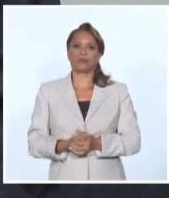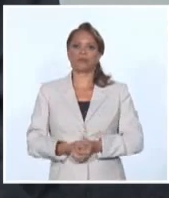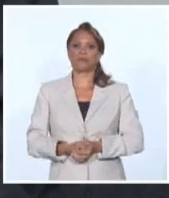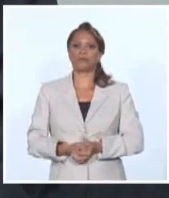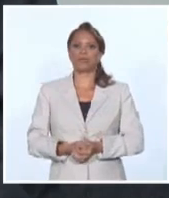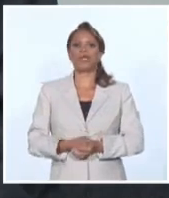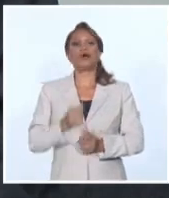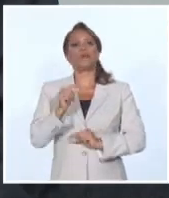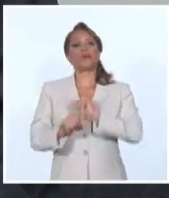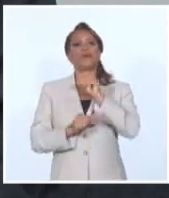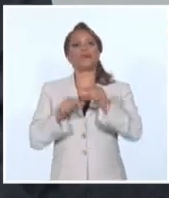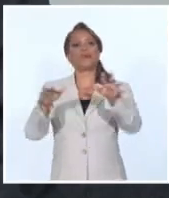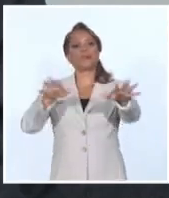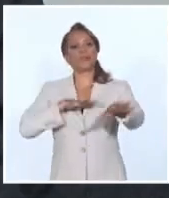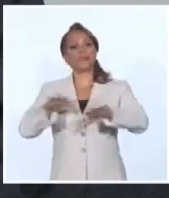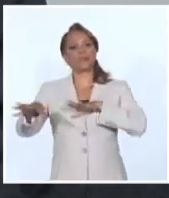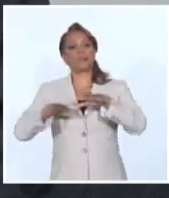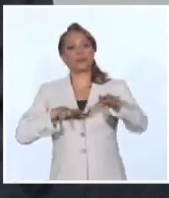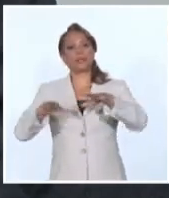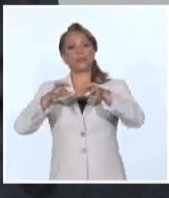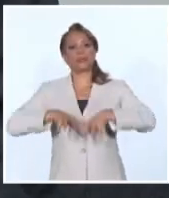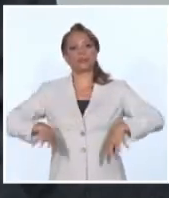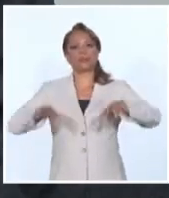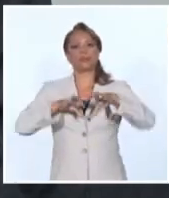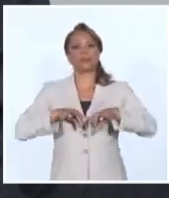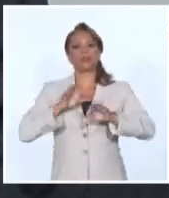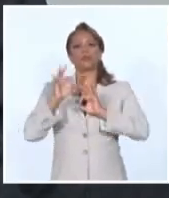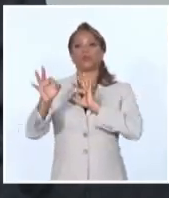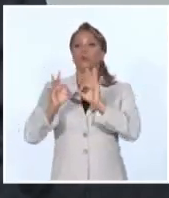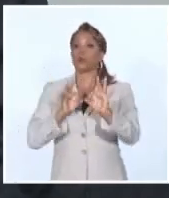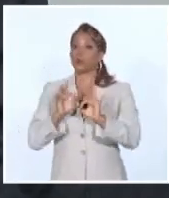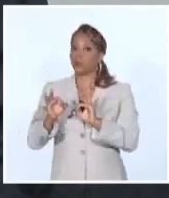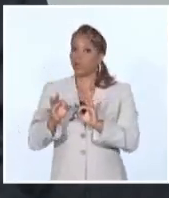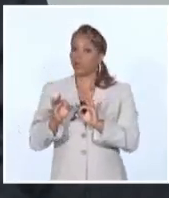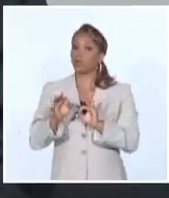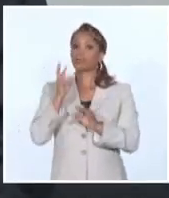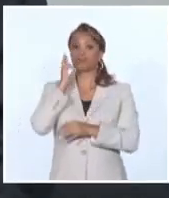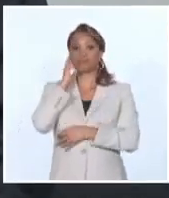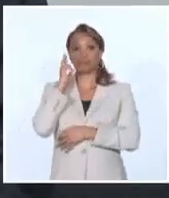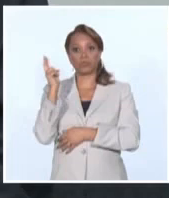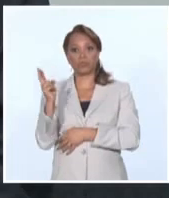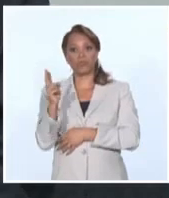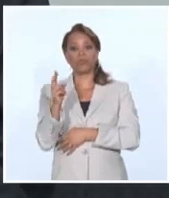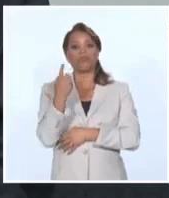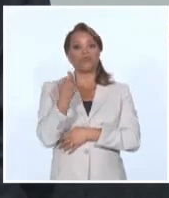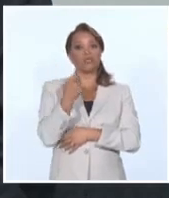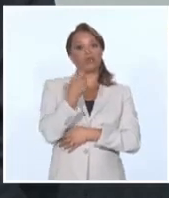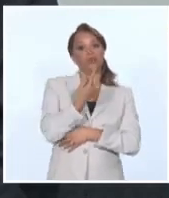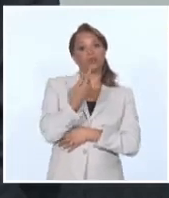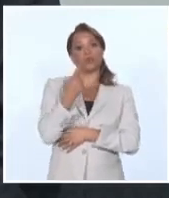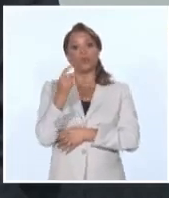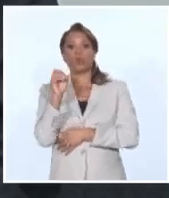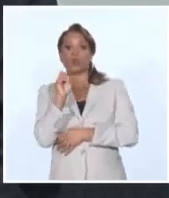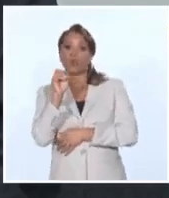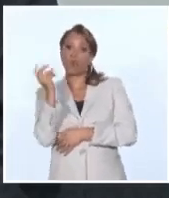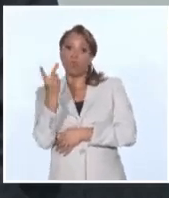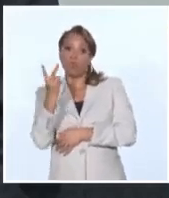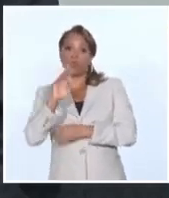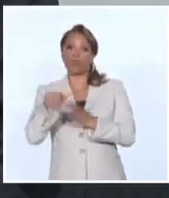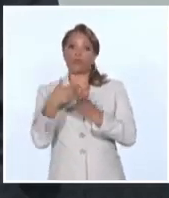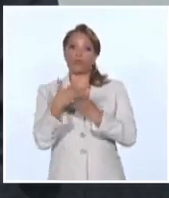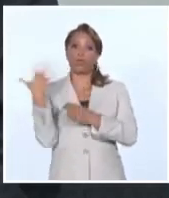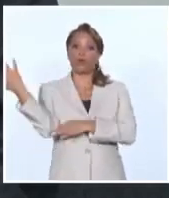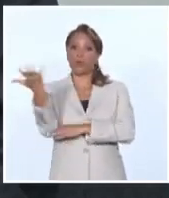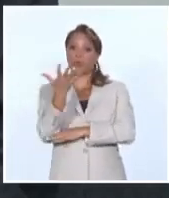ir preparando condiciones con seguridad, recuerden que todavía nos va a quedar uno o dos días más de influencia, de